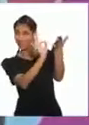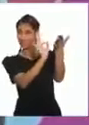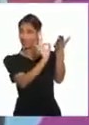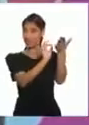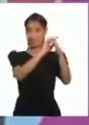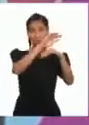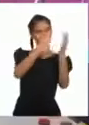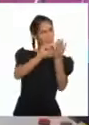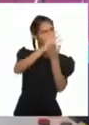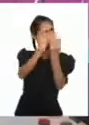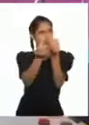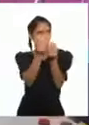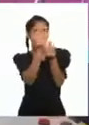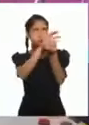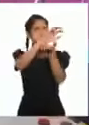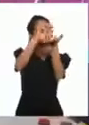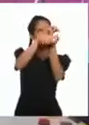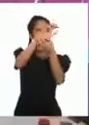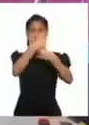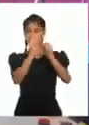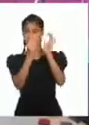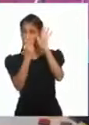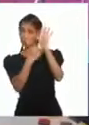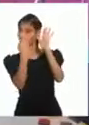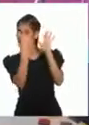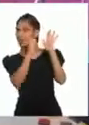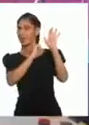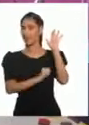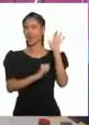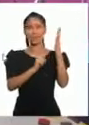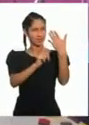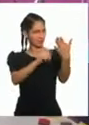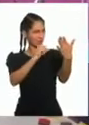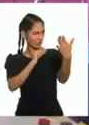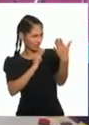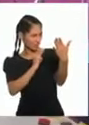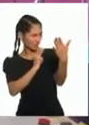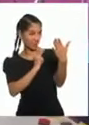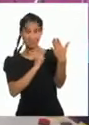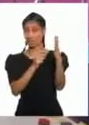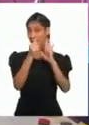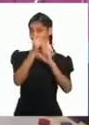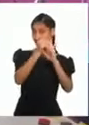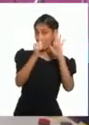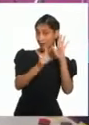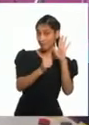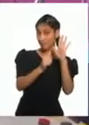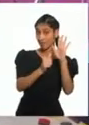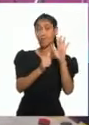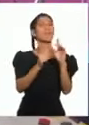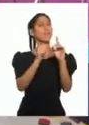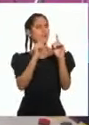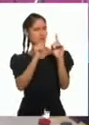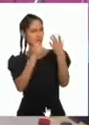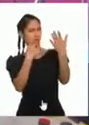Andrés! Encontré que el arte de Tater ha recibido un premio llamado